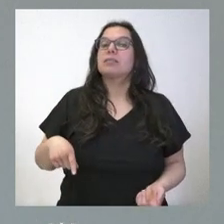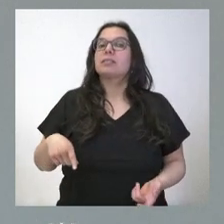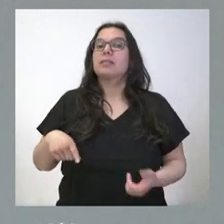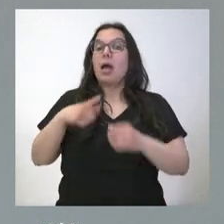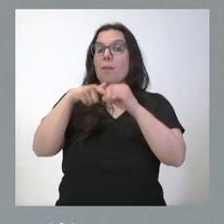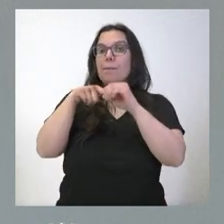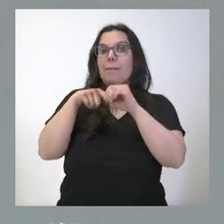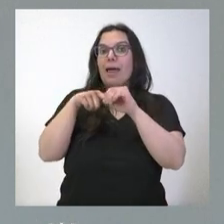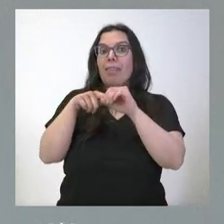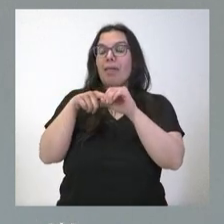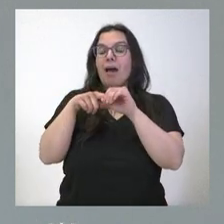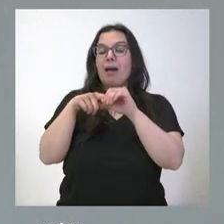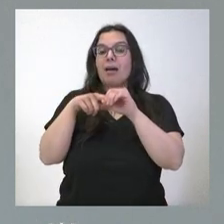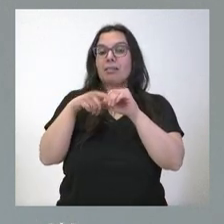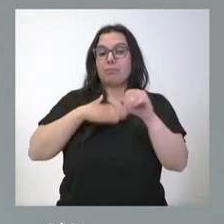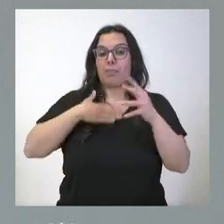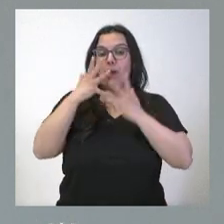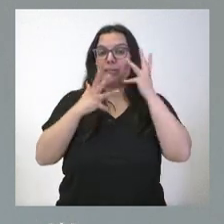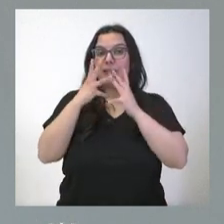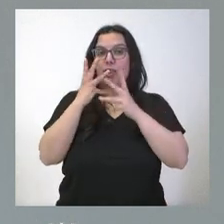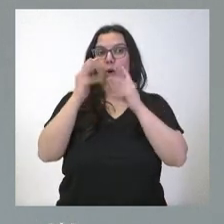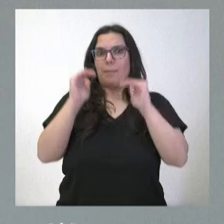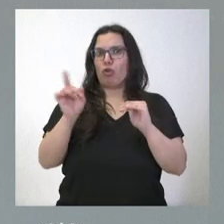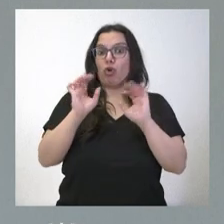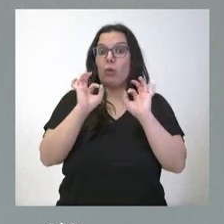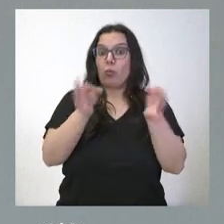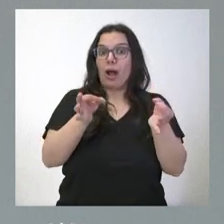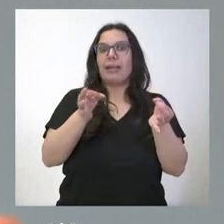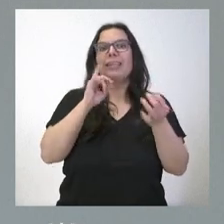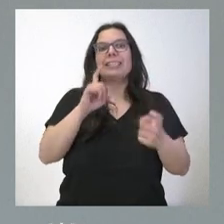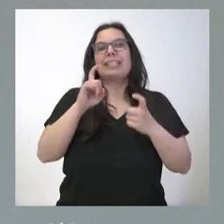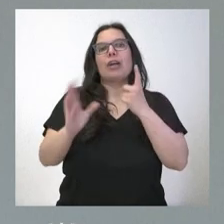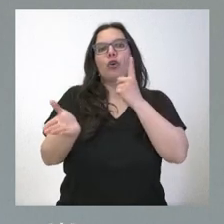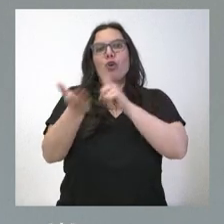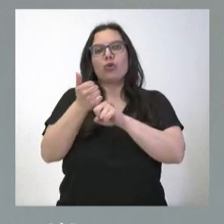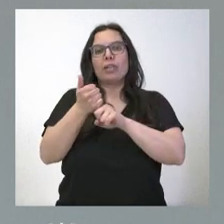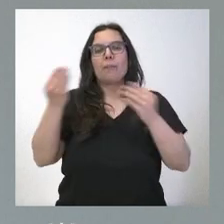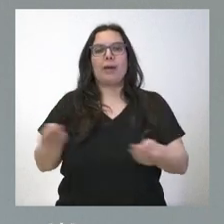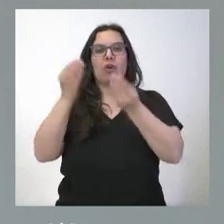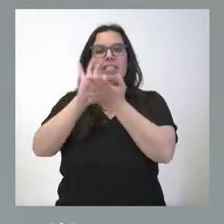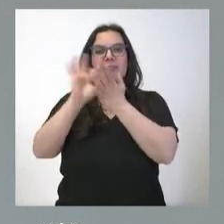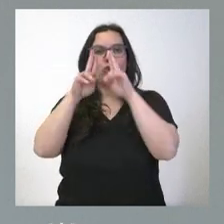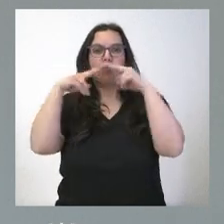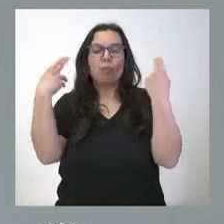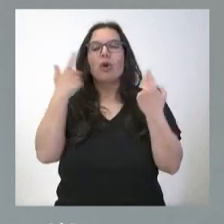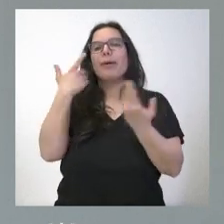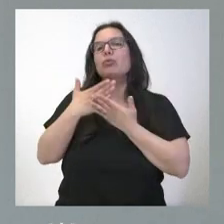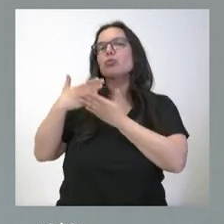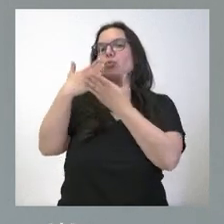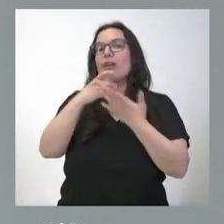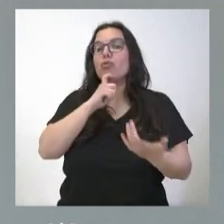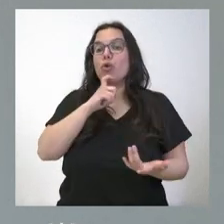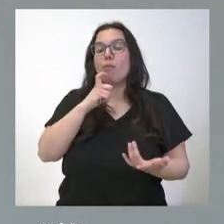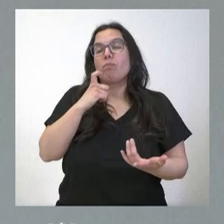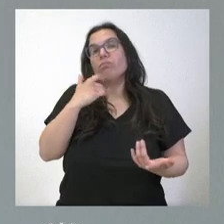plazas de los que actualmente dispone la administración pues vamos a ver cómo conseguimos mejorar el servicio público y cómo una parte de ese servicio